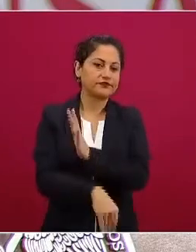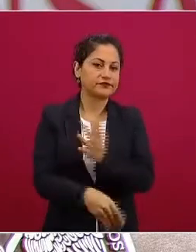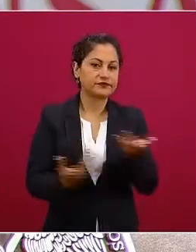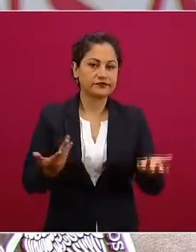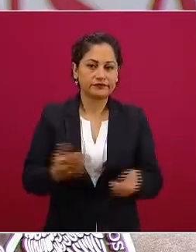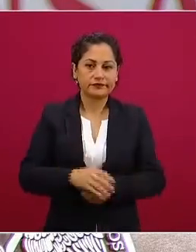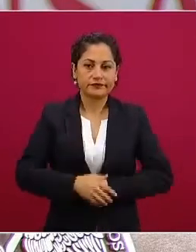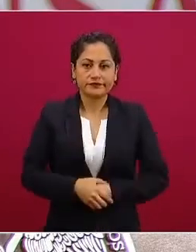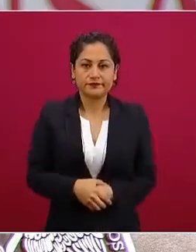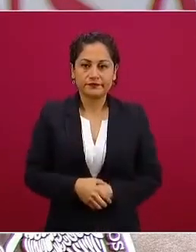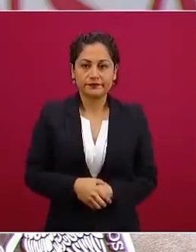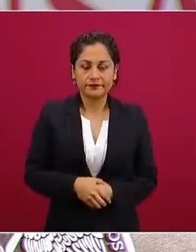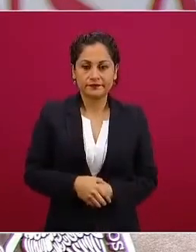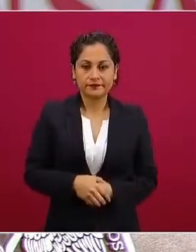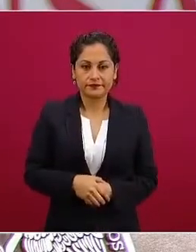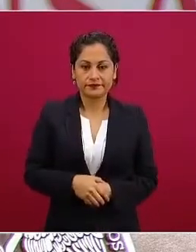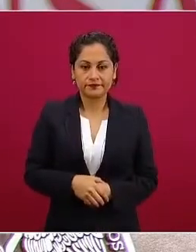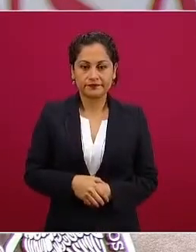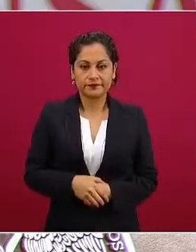entonces